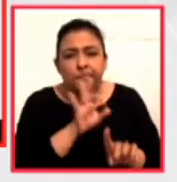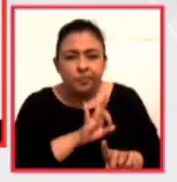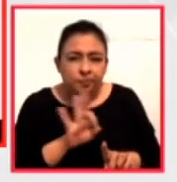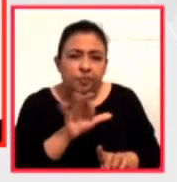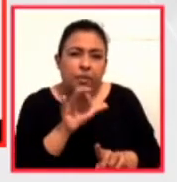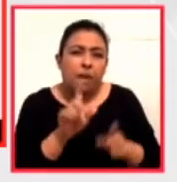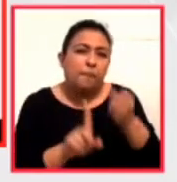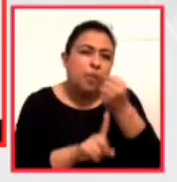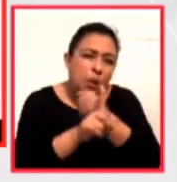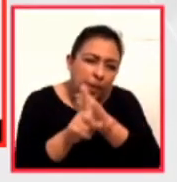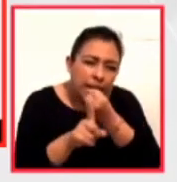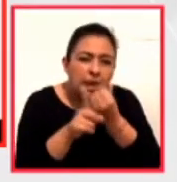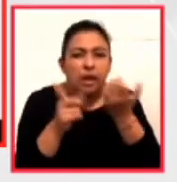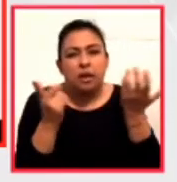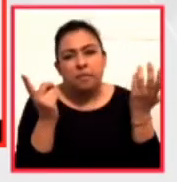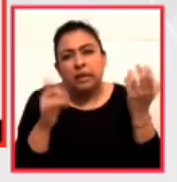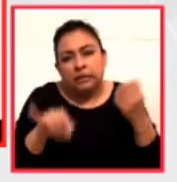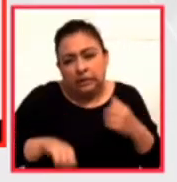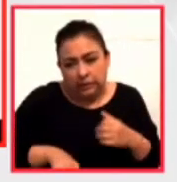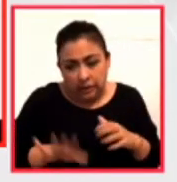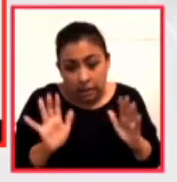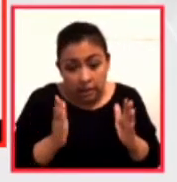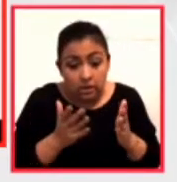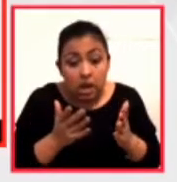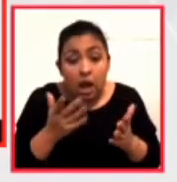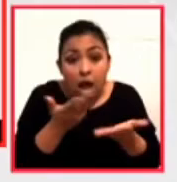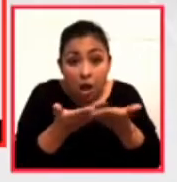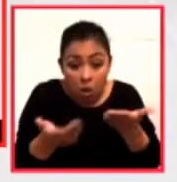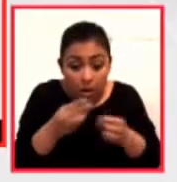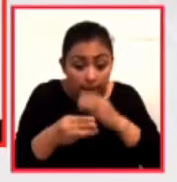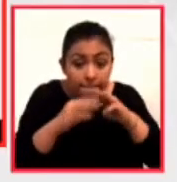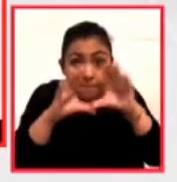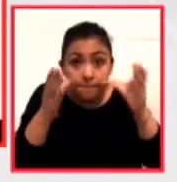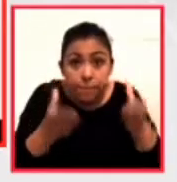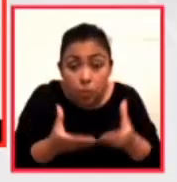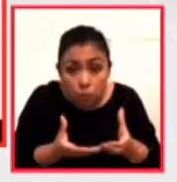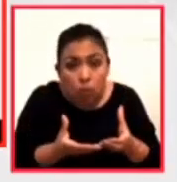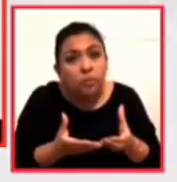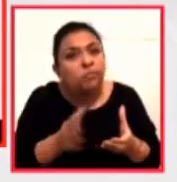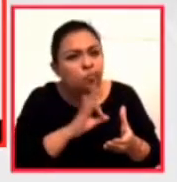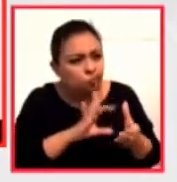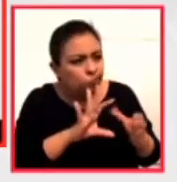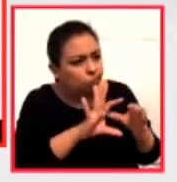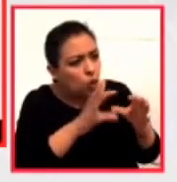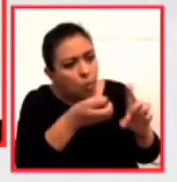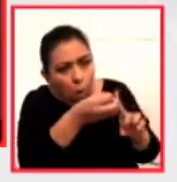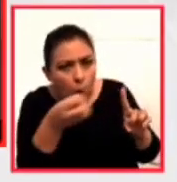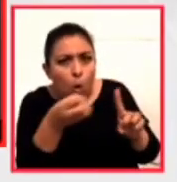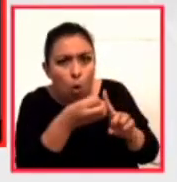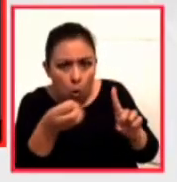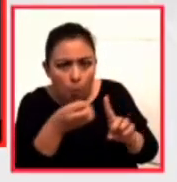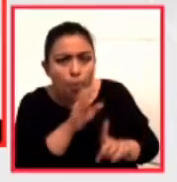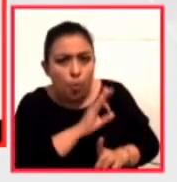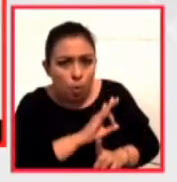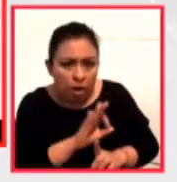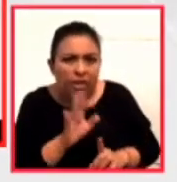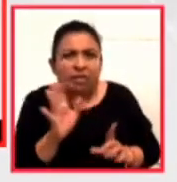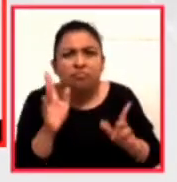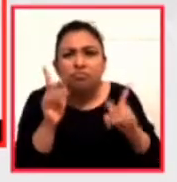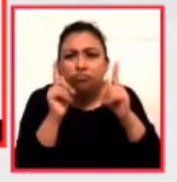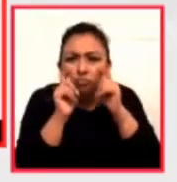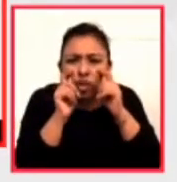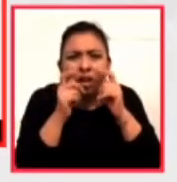conflictos e intereses actuar planetariamente de modo coordinado a pesar de los gritos, los